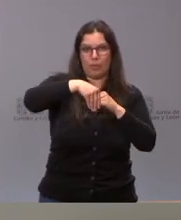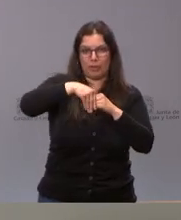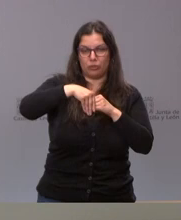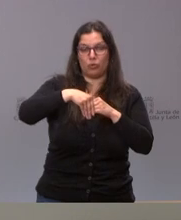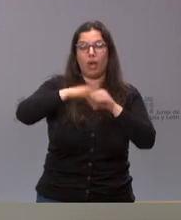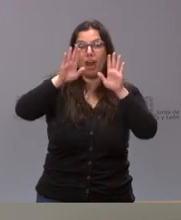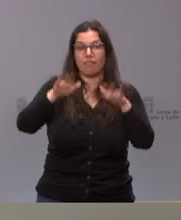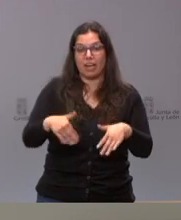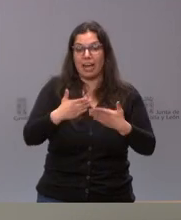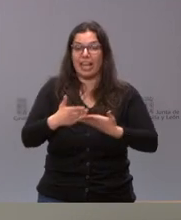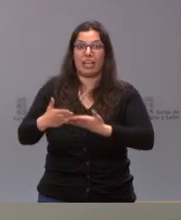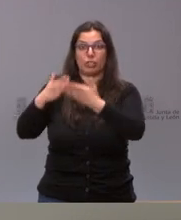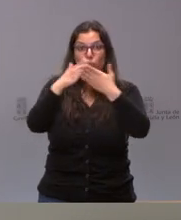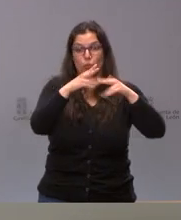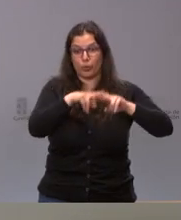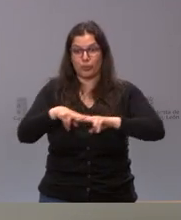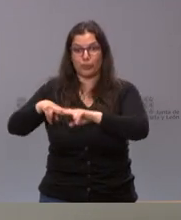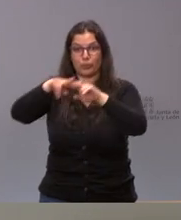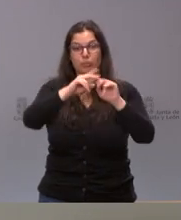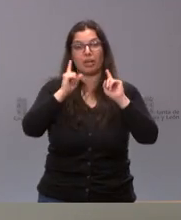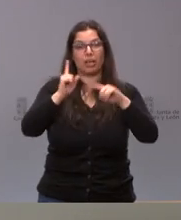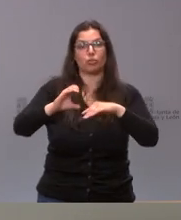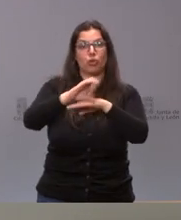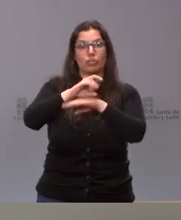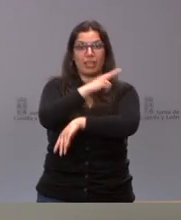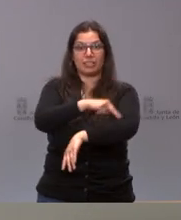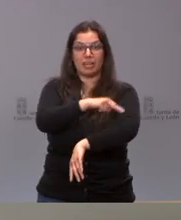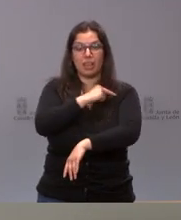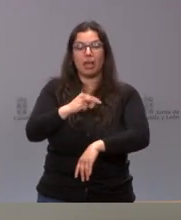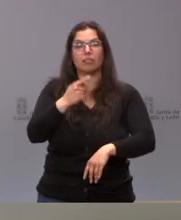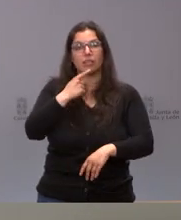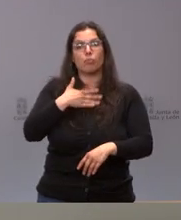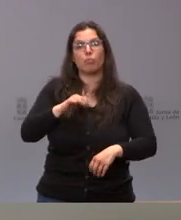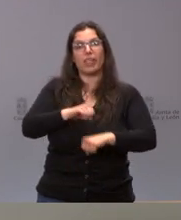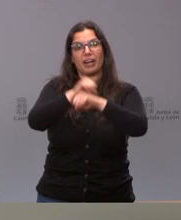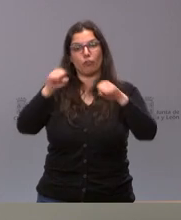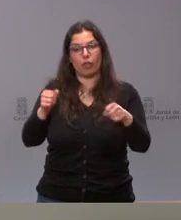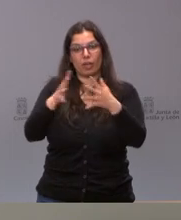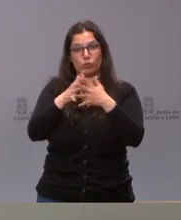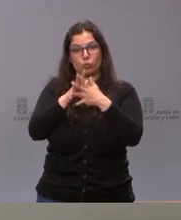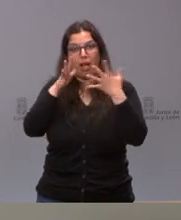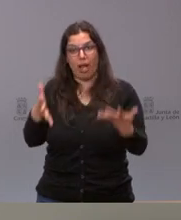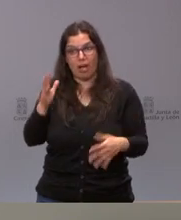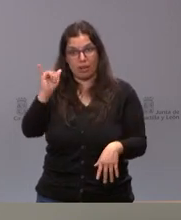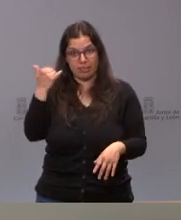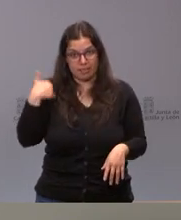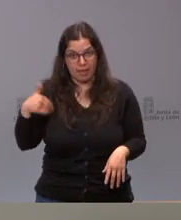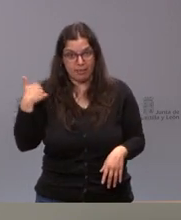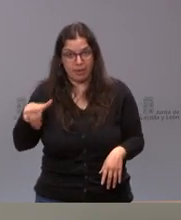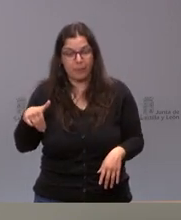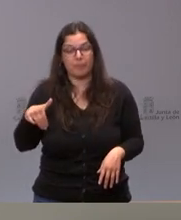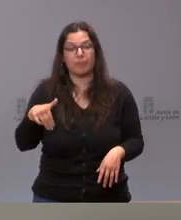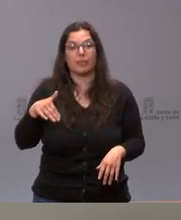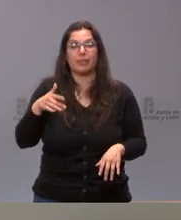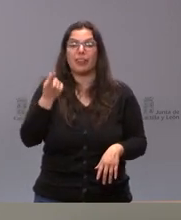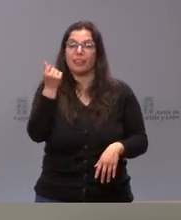salido de este estudio en el caso de la consejería de sanidad es la idea de reforzar las estructuras actualmente existentes definir la cuantía